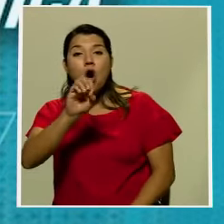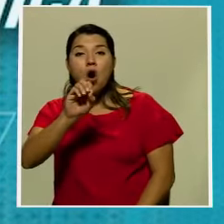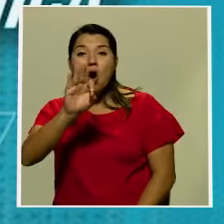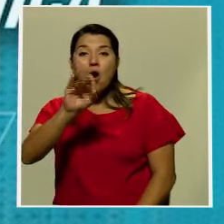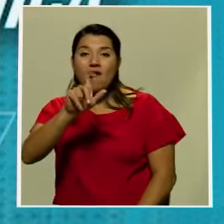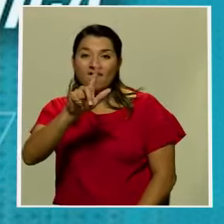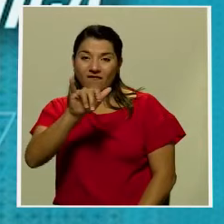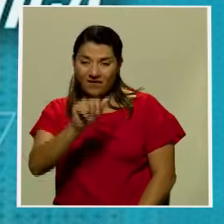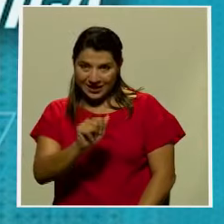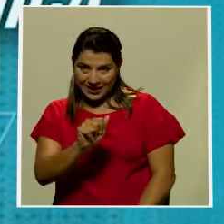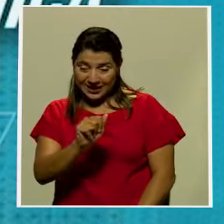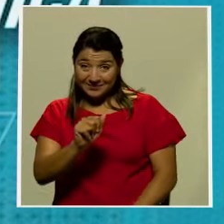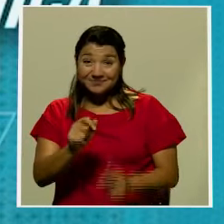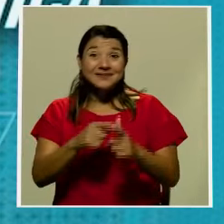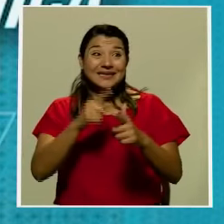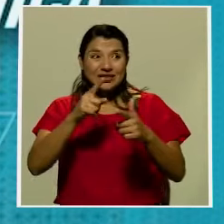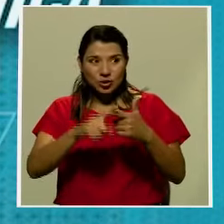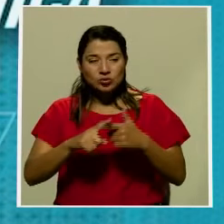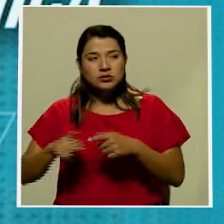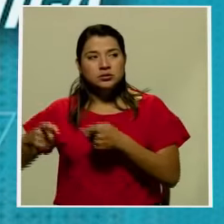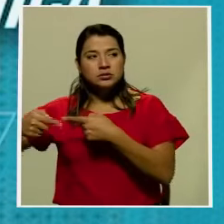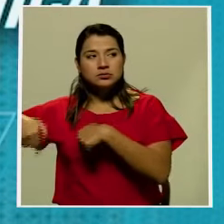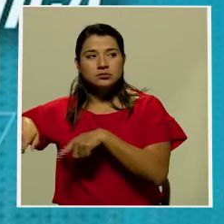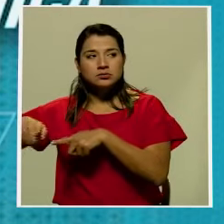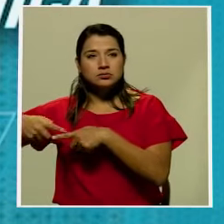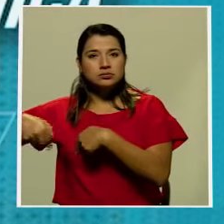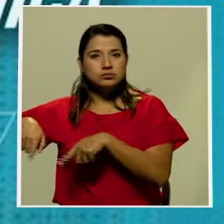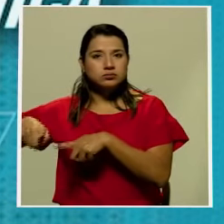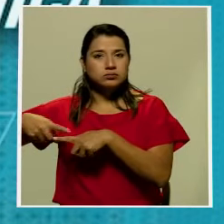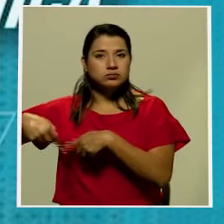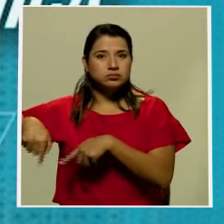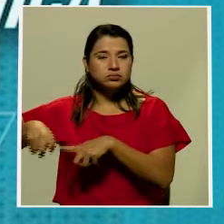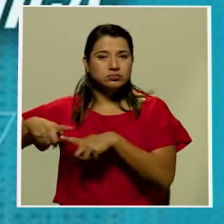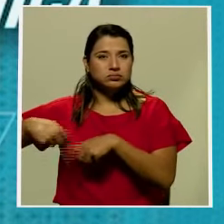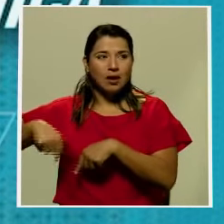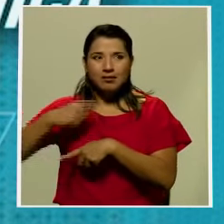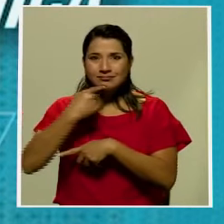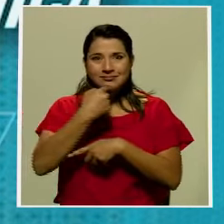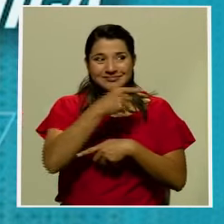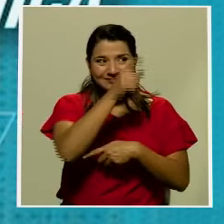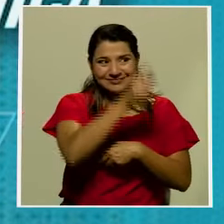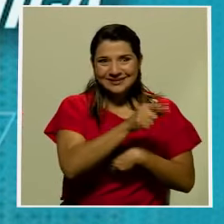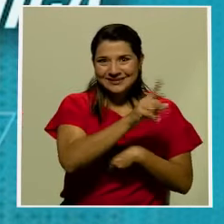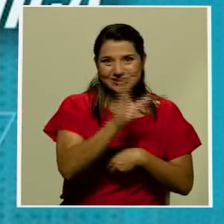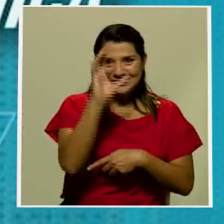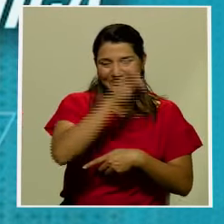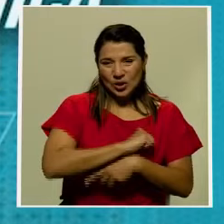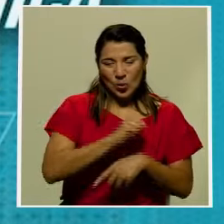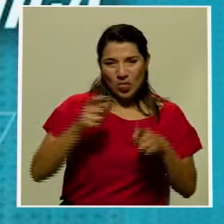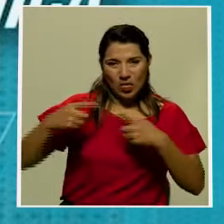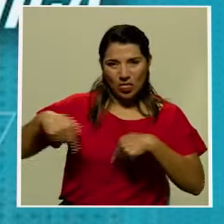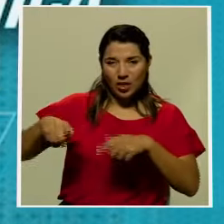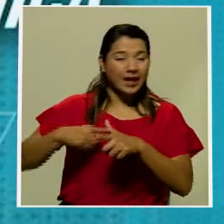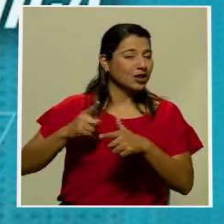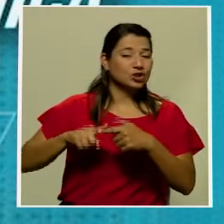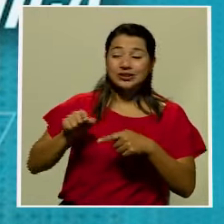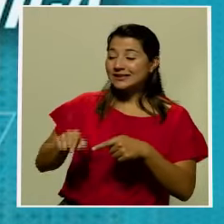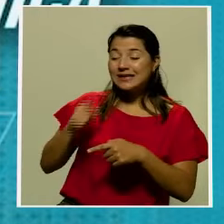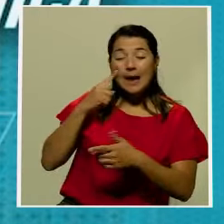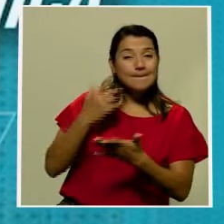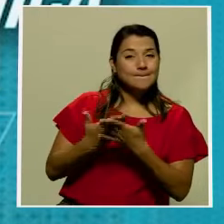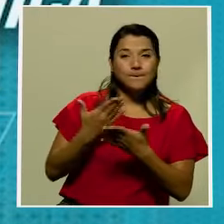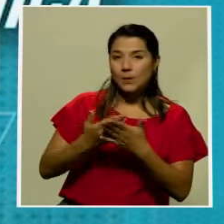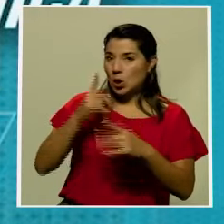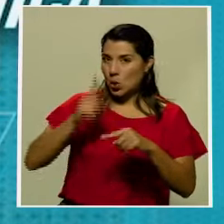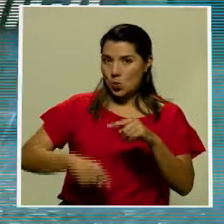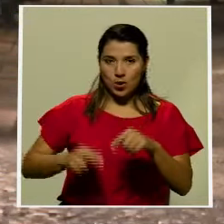y que al ser considerada prueba ilegal pues es un tema que debe de ser valorado como corresponde a futuro